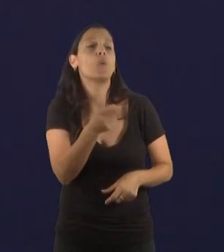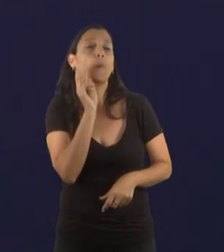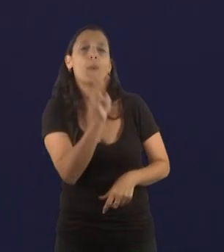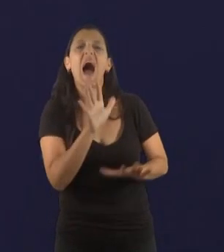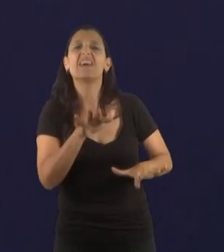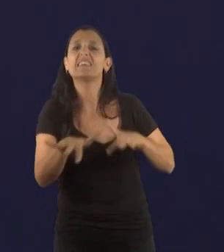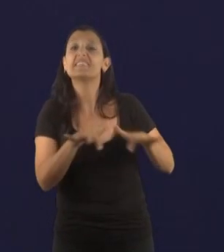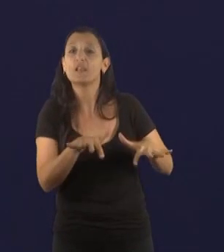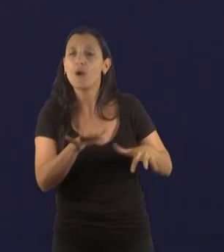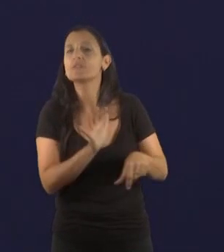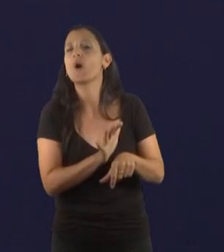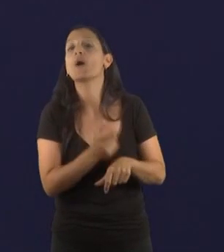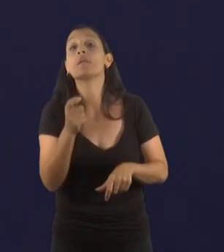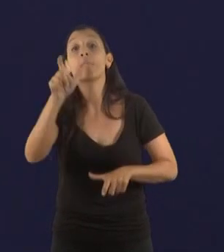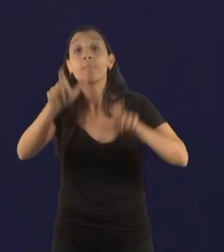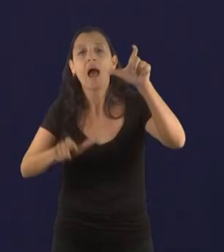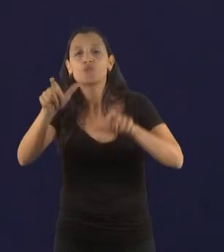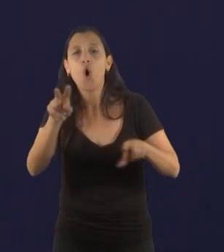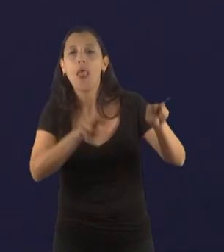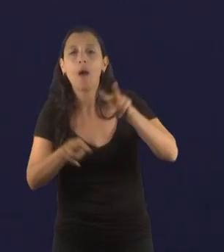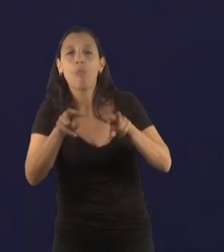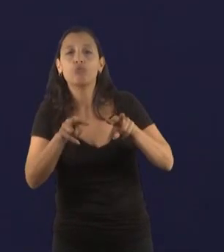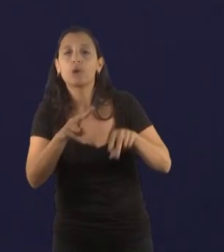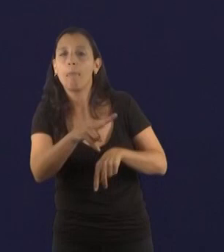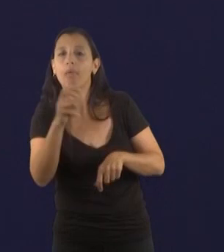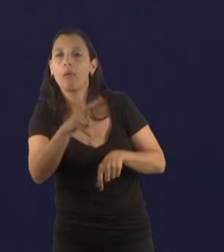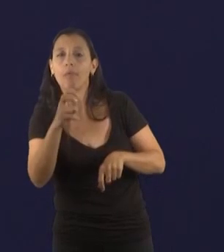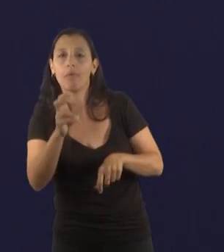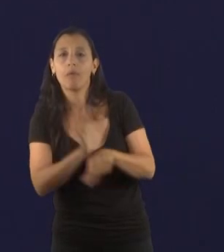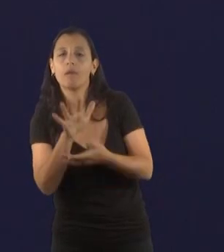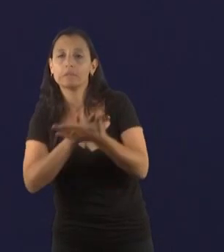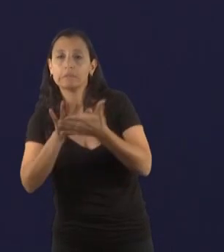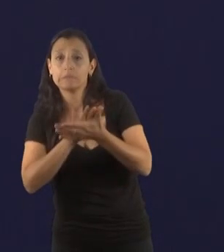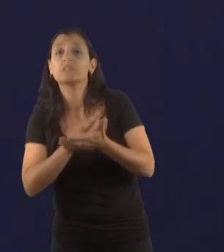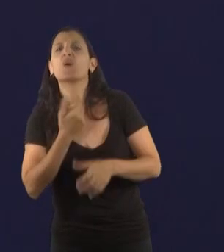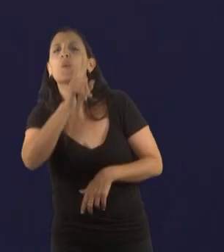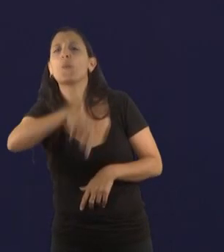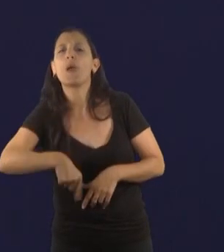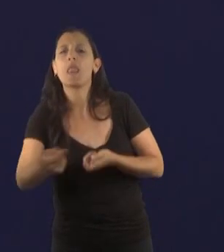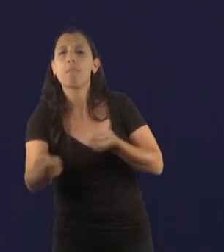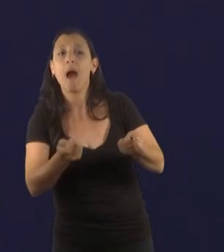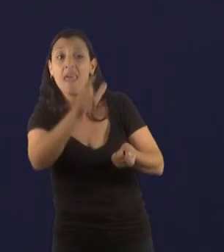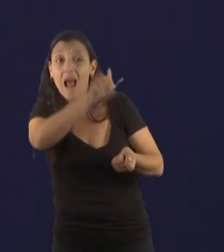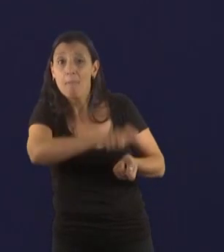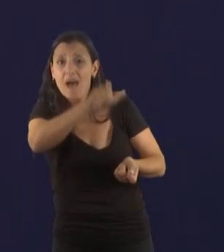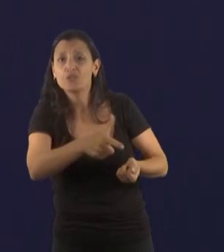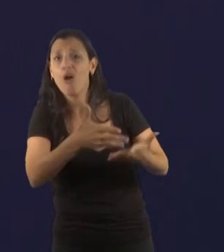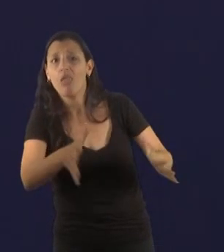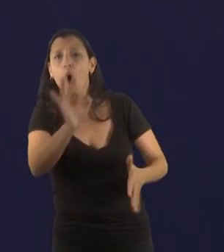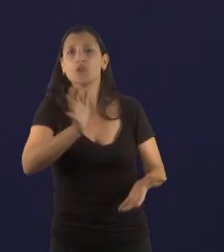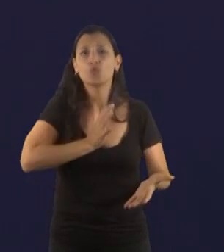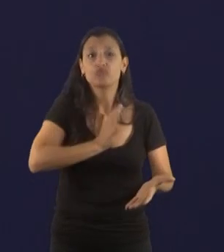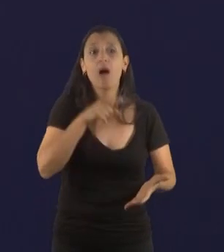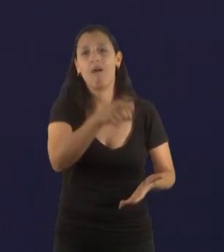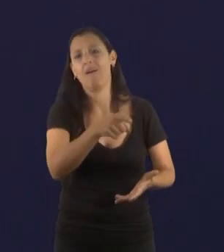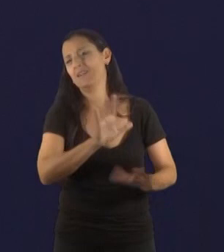los que hacen o los que se quedan con el negocio de la política utilizando a los que más lo necesitan, a los que menos tienen,